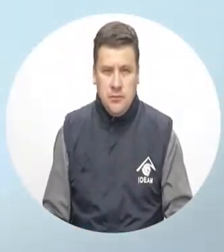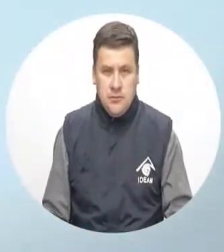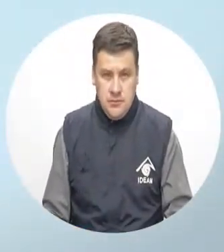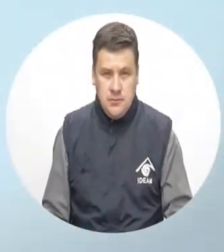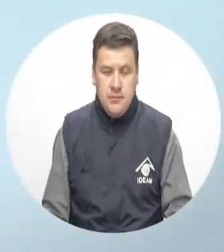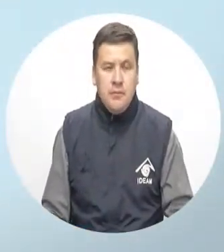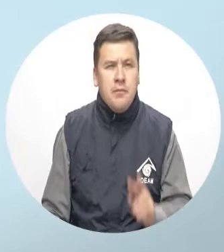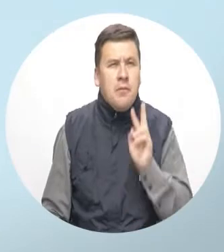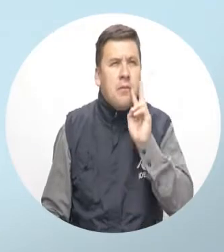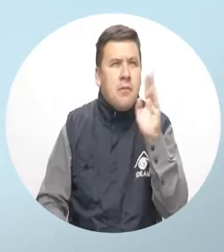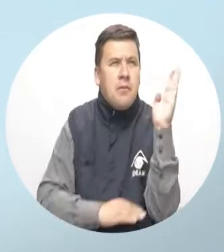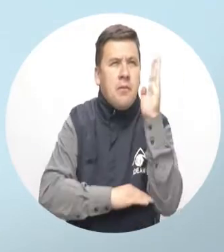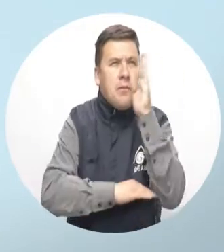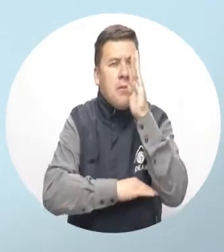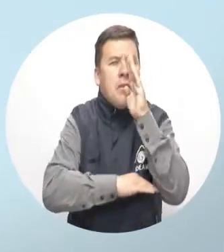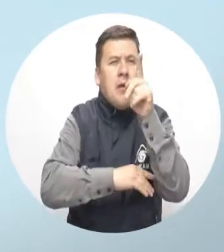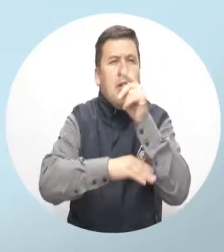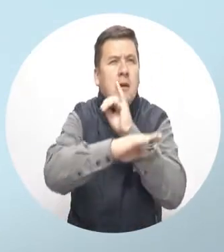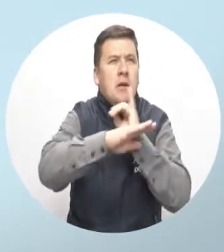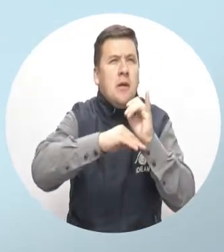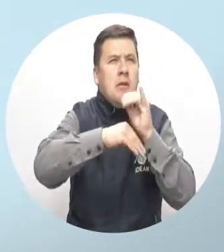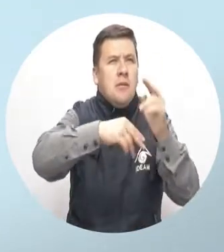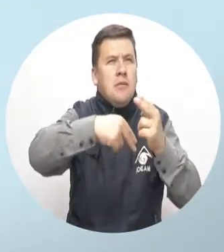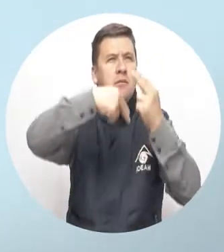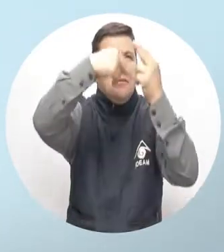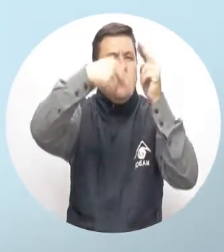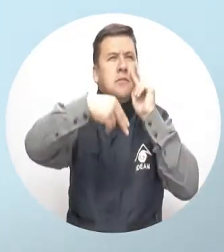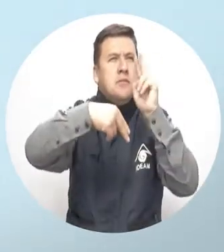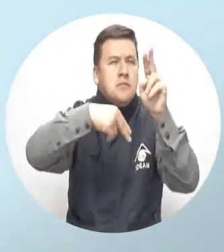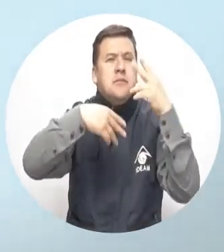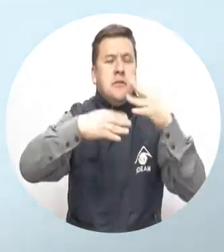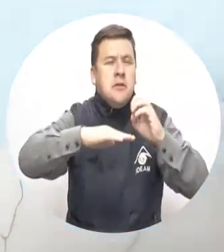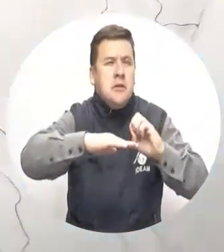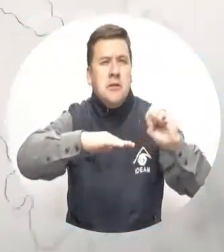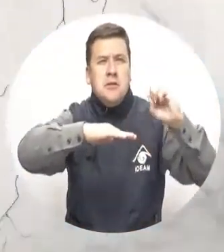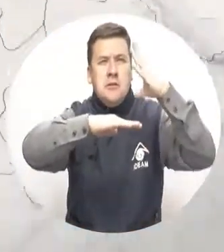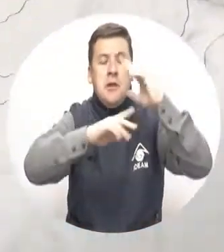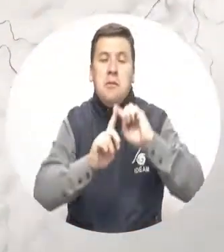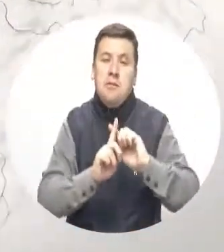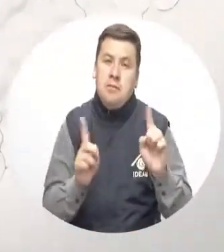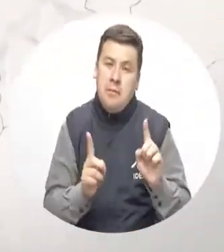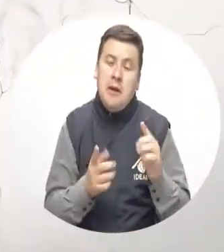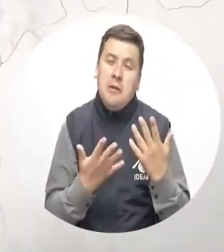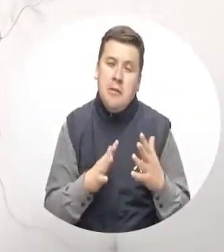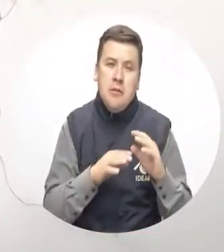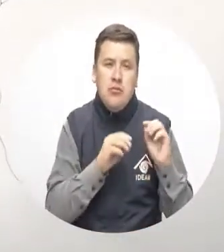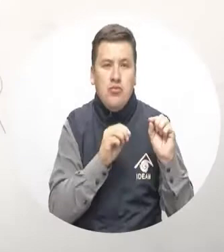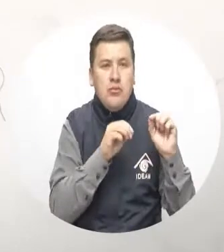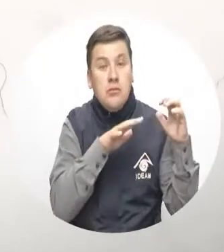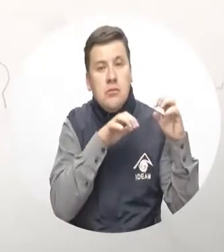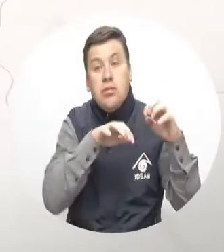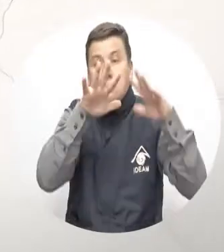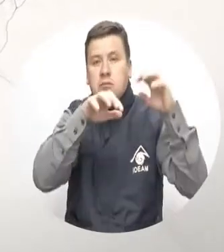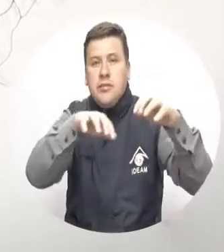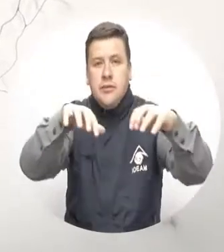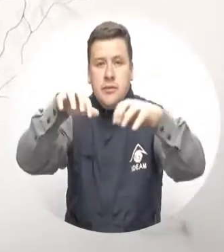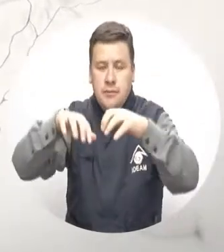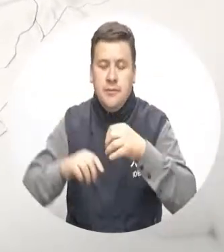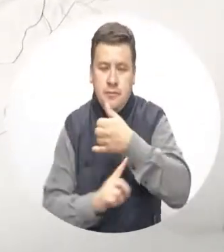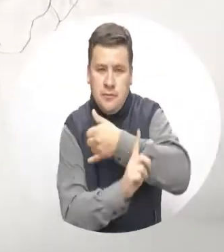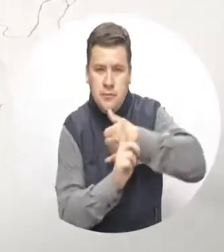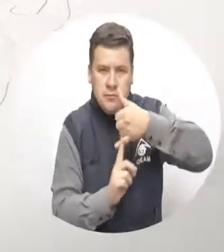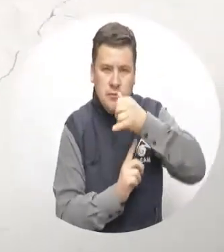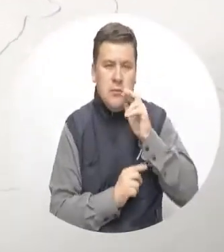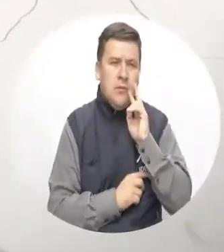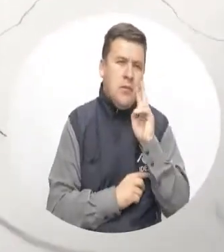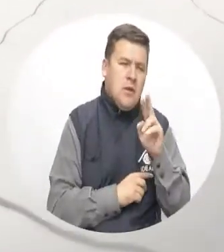Durante las primeras horas del día se prevé tiempo seco con algunas nubes en San Andrés, pero no se descartan lluvias cortas. En el